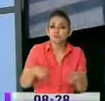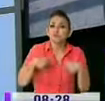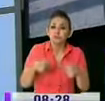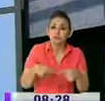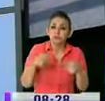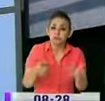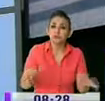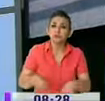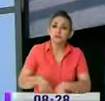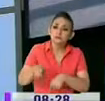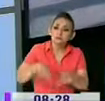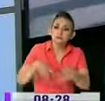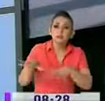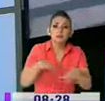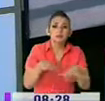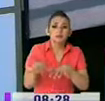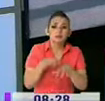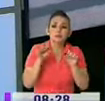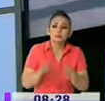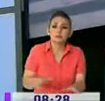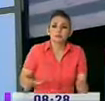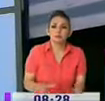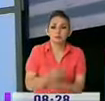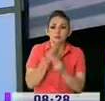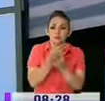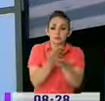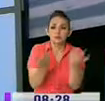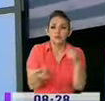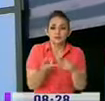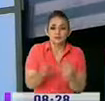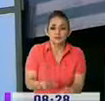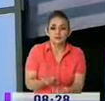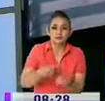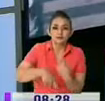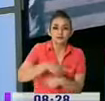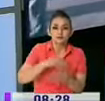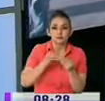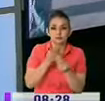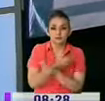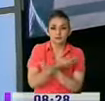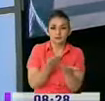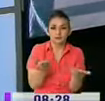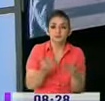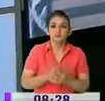días a sus diferentes lugares. Es la información a esta hora. Regresamos con ustedes a Estudios con más. Buenos días.